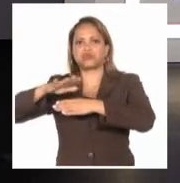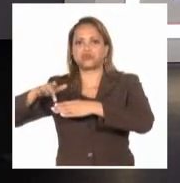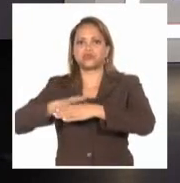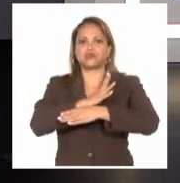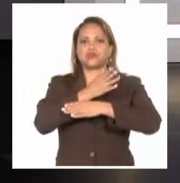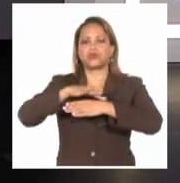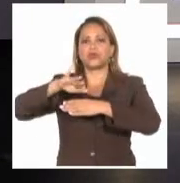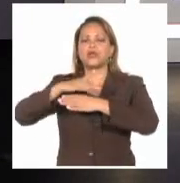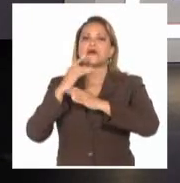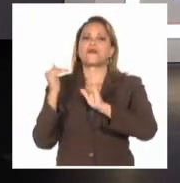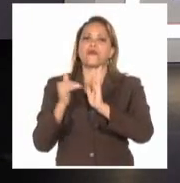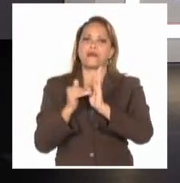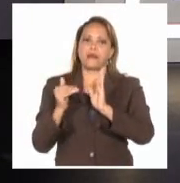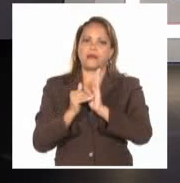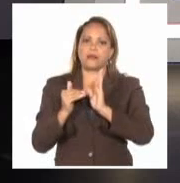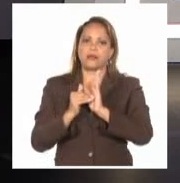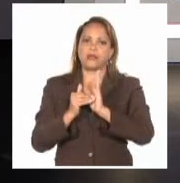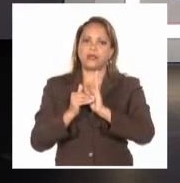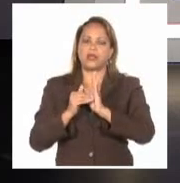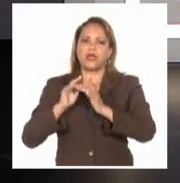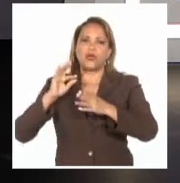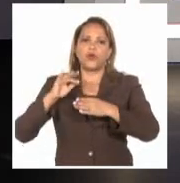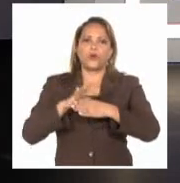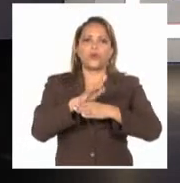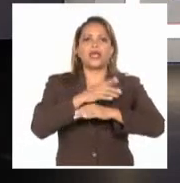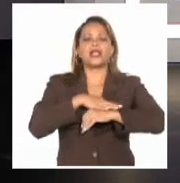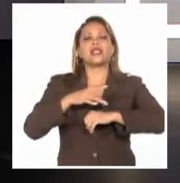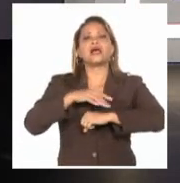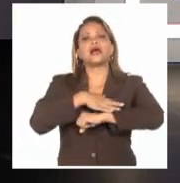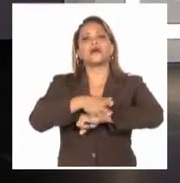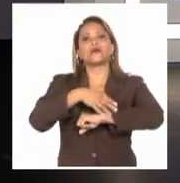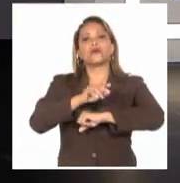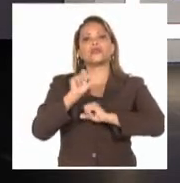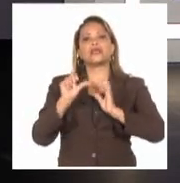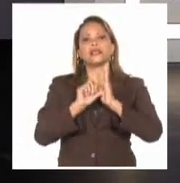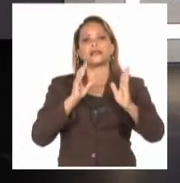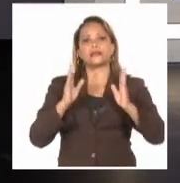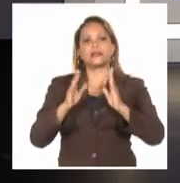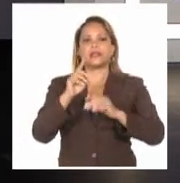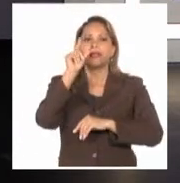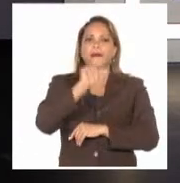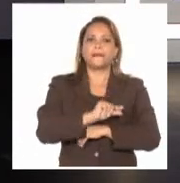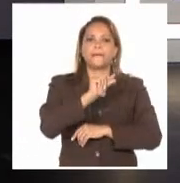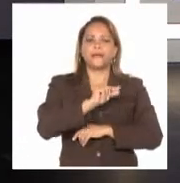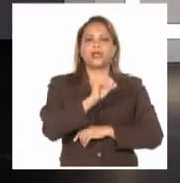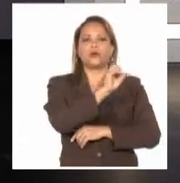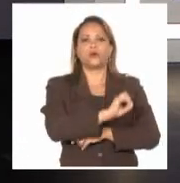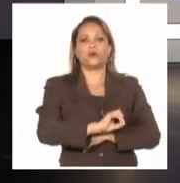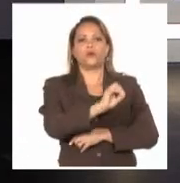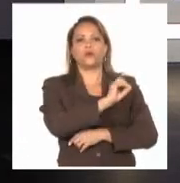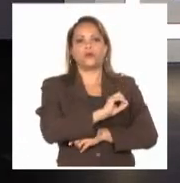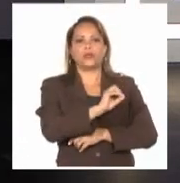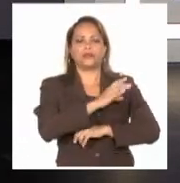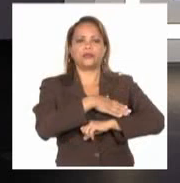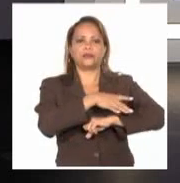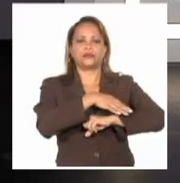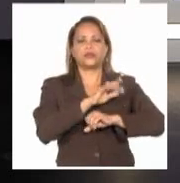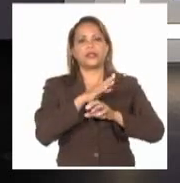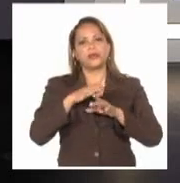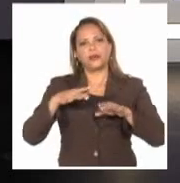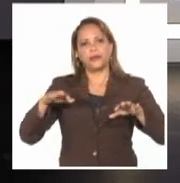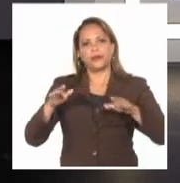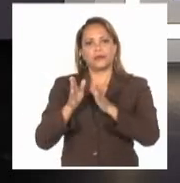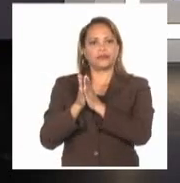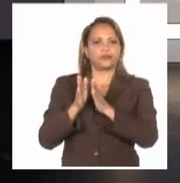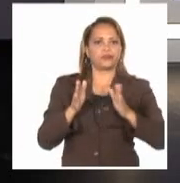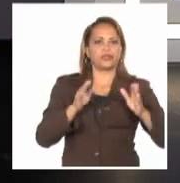el final de la tarde. Habrá oleaje en la costa norte central, poco oleaje en la costa norte oriental, mar tranquila en el resto del